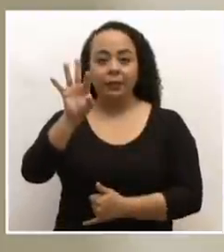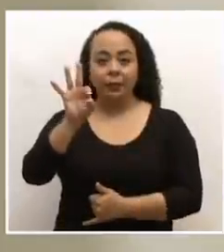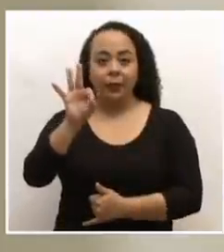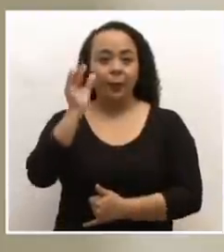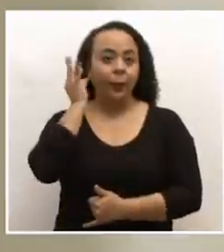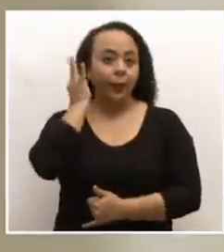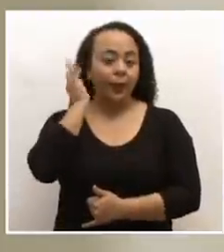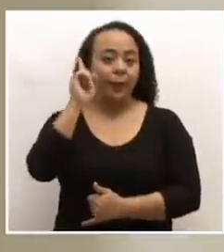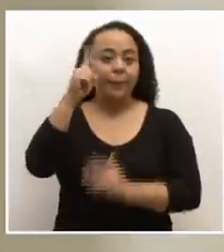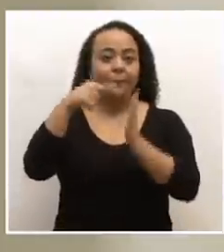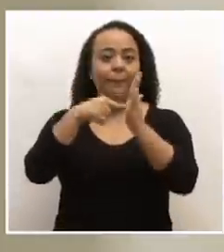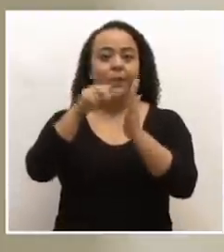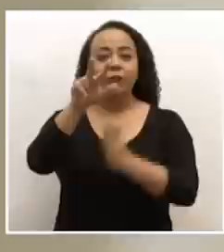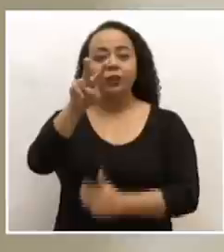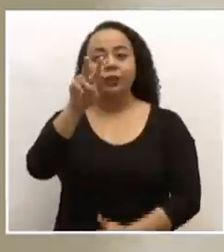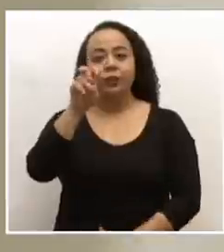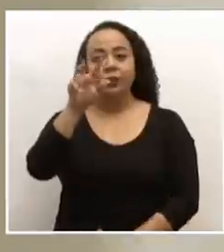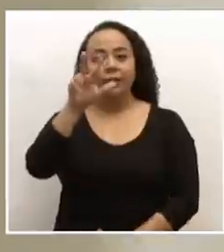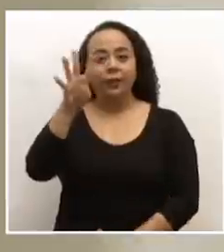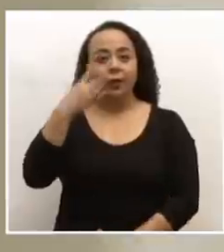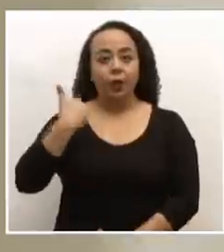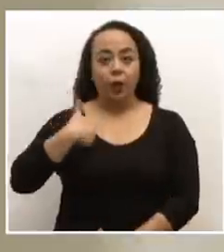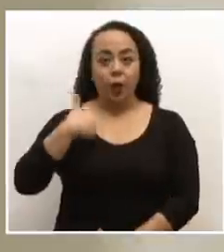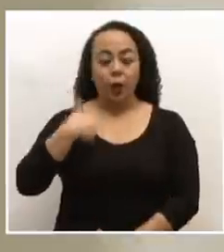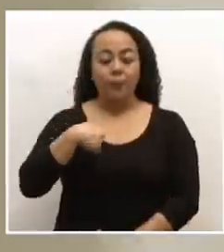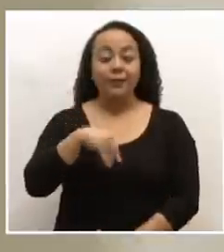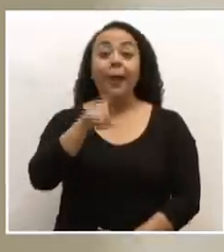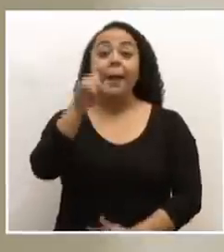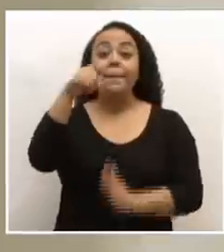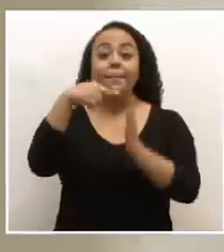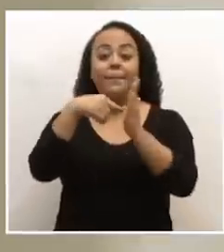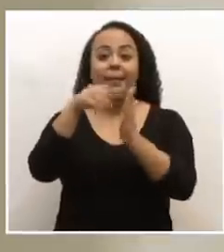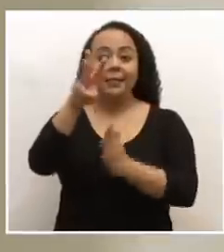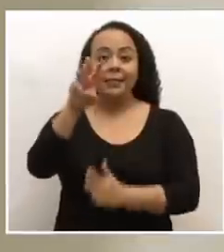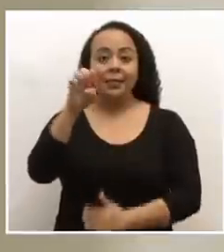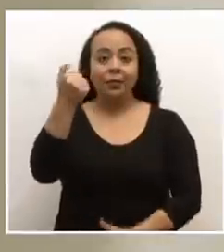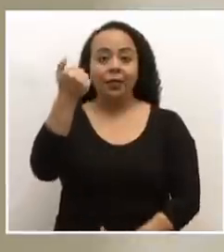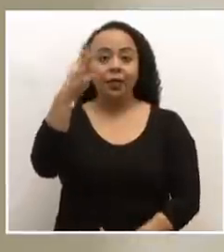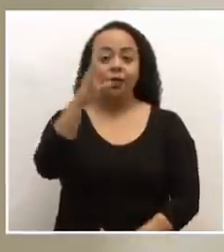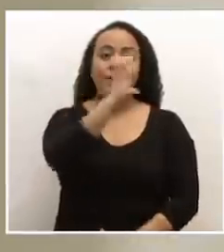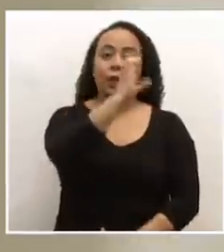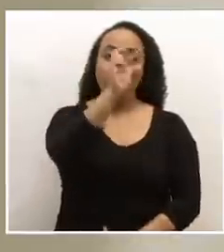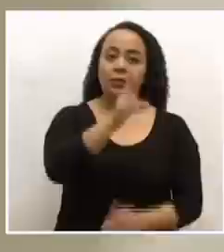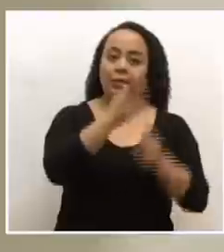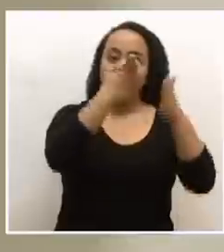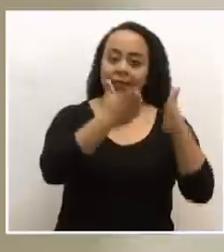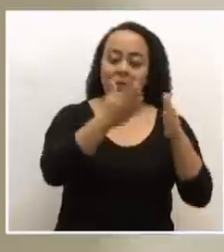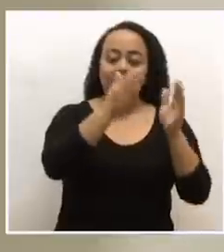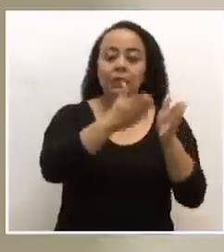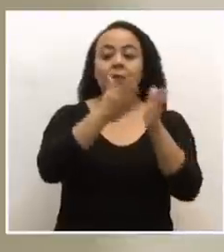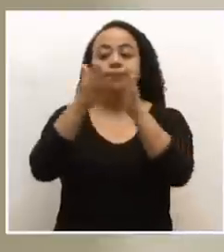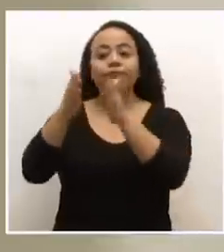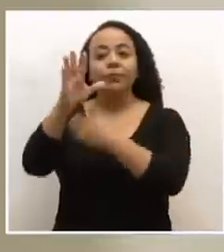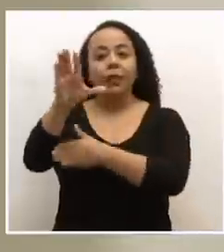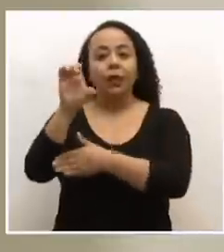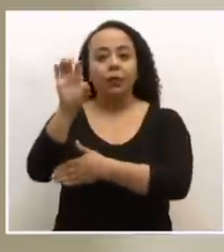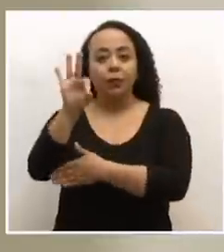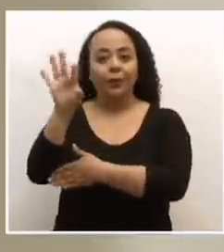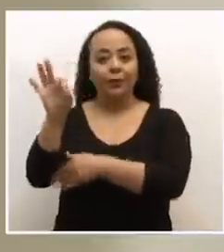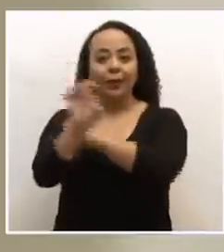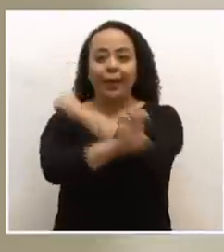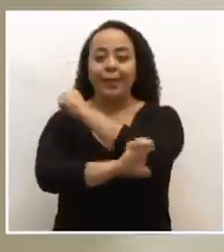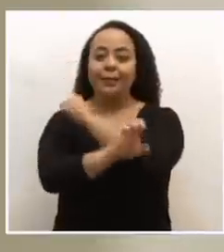,234 hombres, de los cuales 1,614 son costarricenses y 599 son